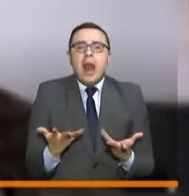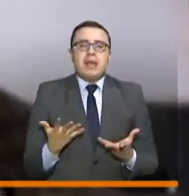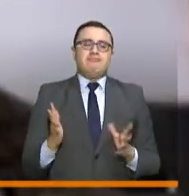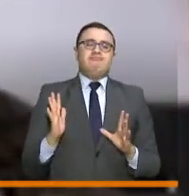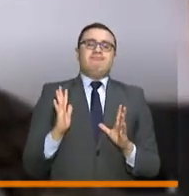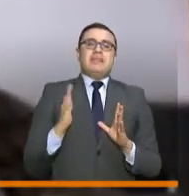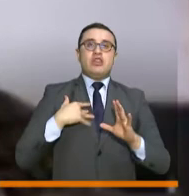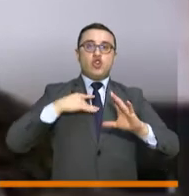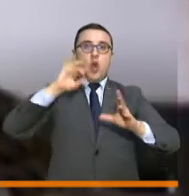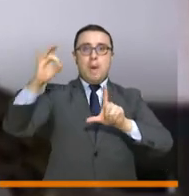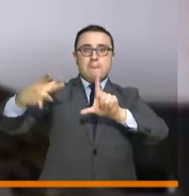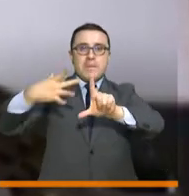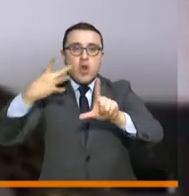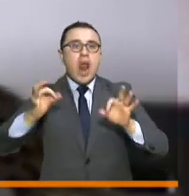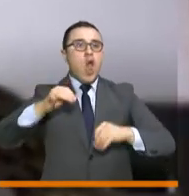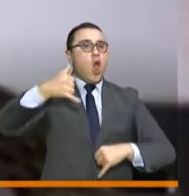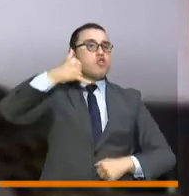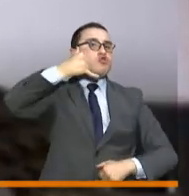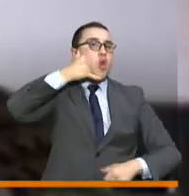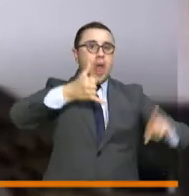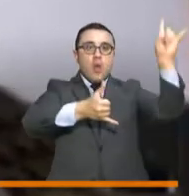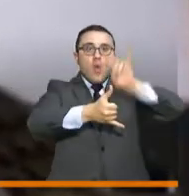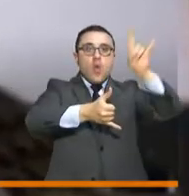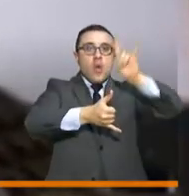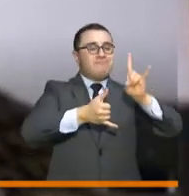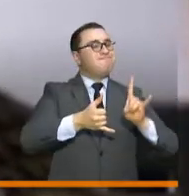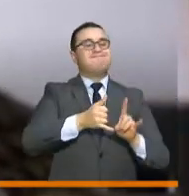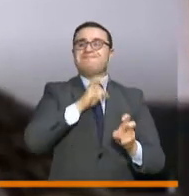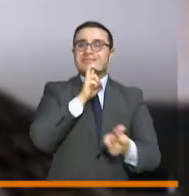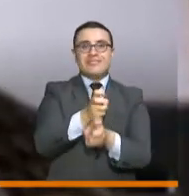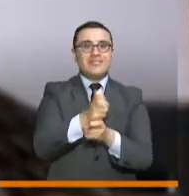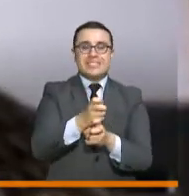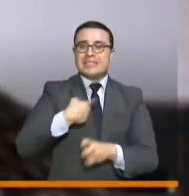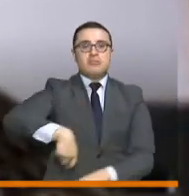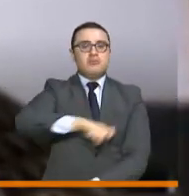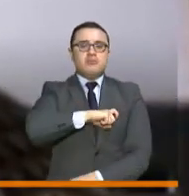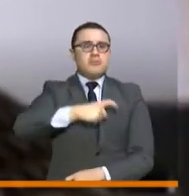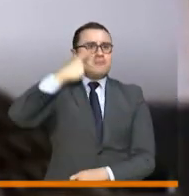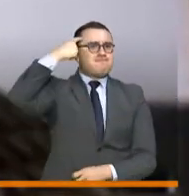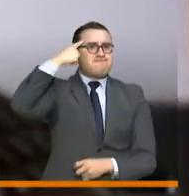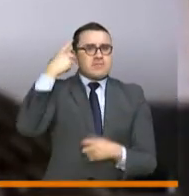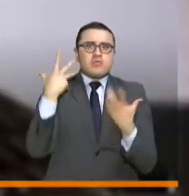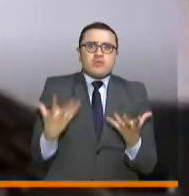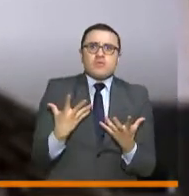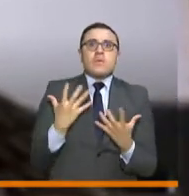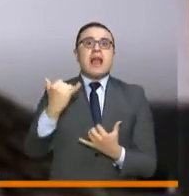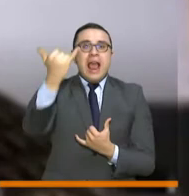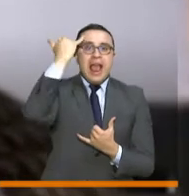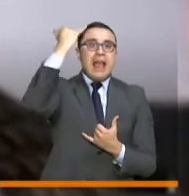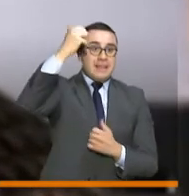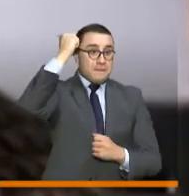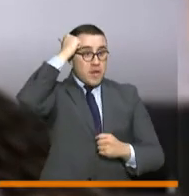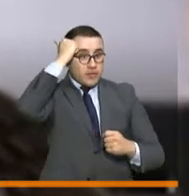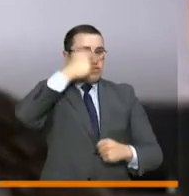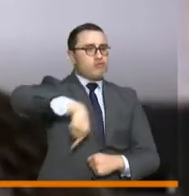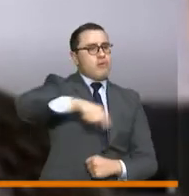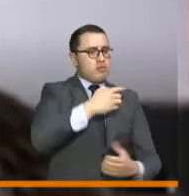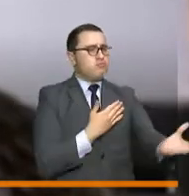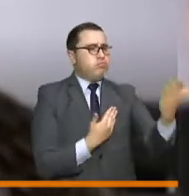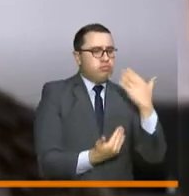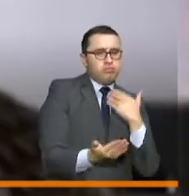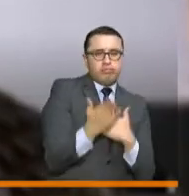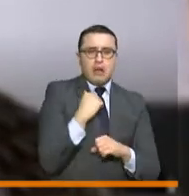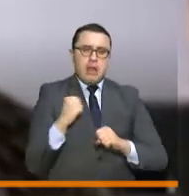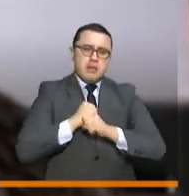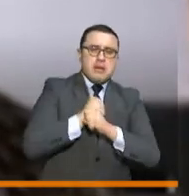a veces la misma señal de celular, y por eso emprendimos con voluntad de algunos docentes. Empezamos